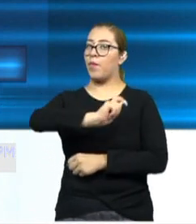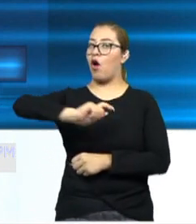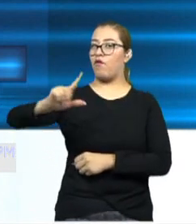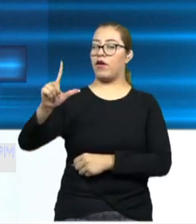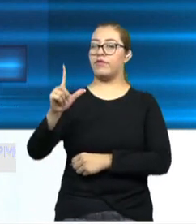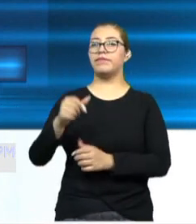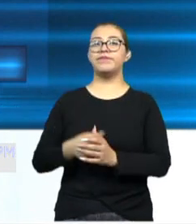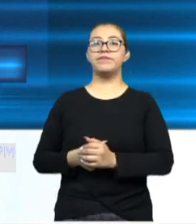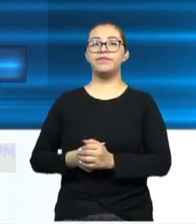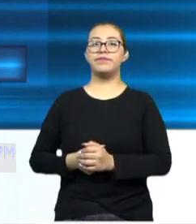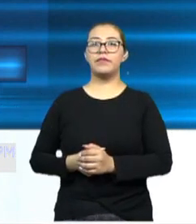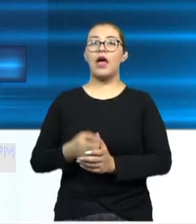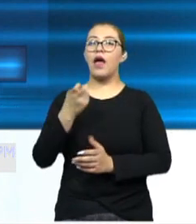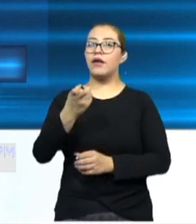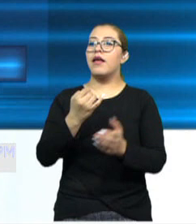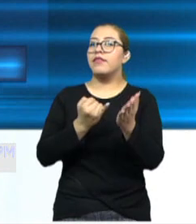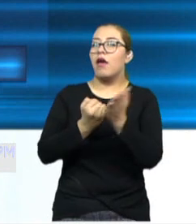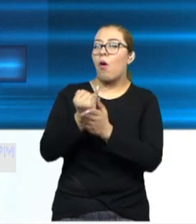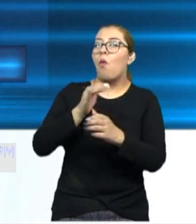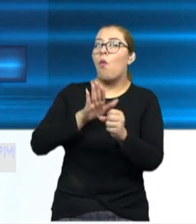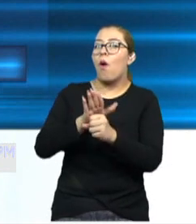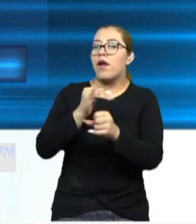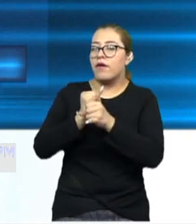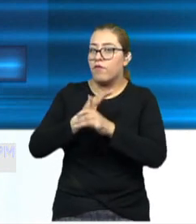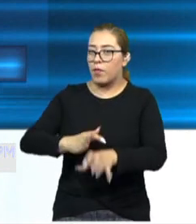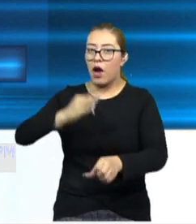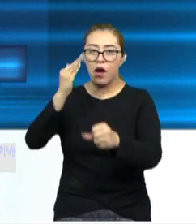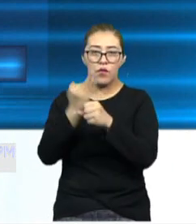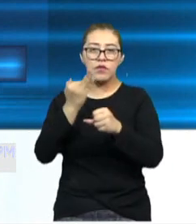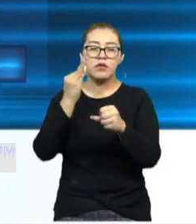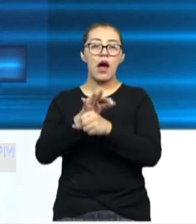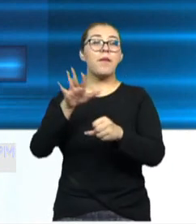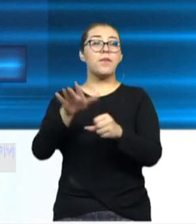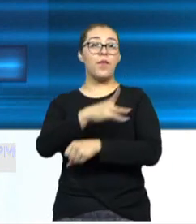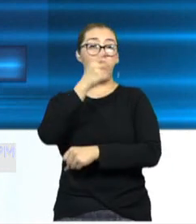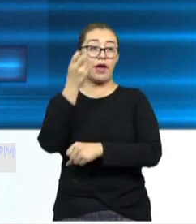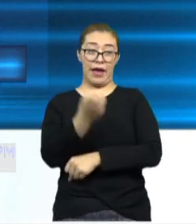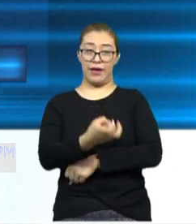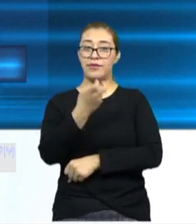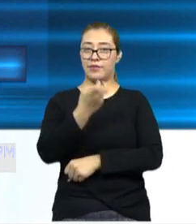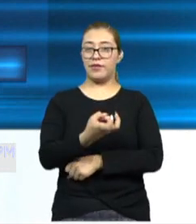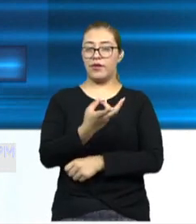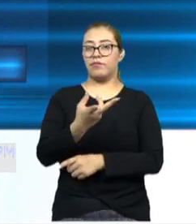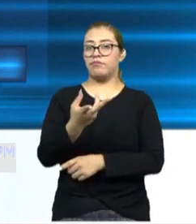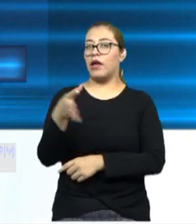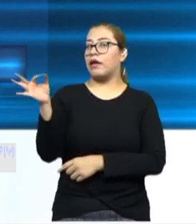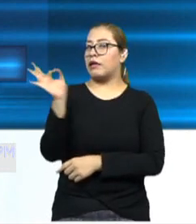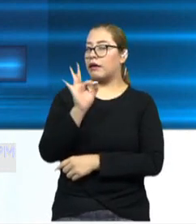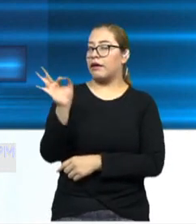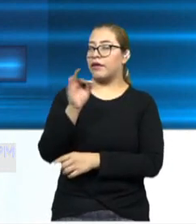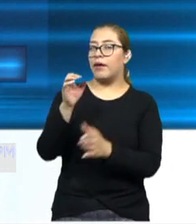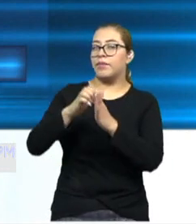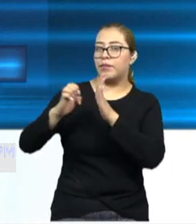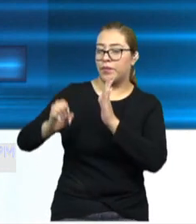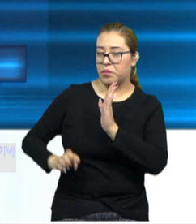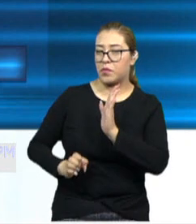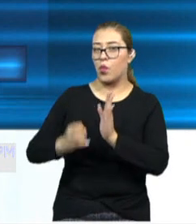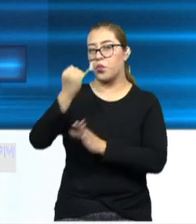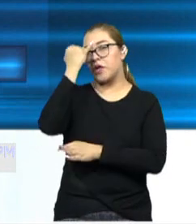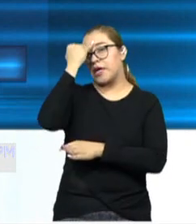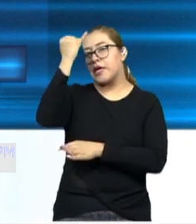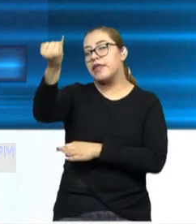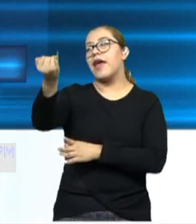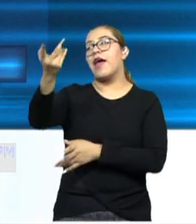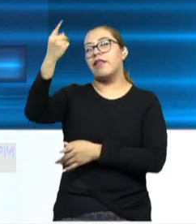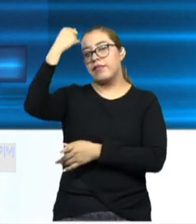deliberaciones sobre la información existente, porque aquí la posibilidad, la teoría o la